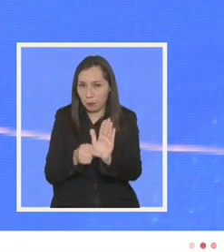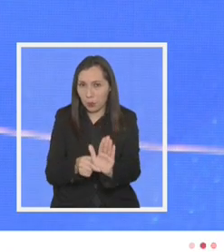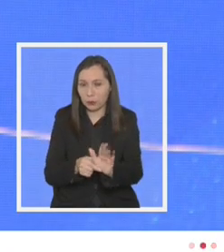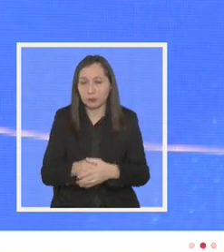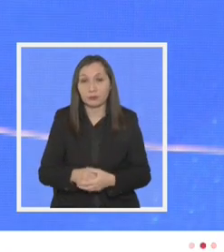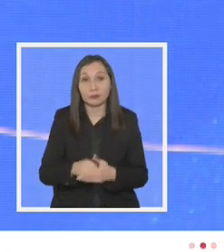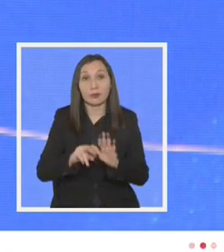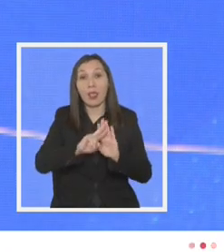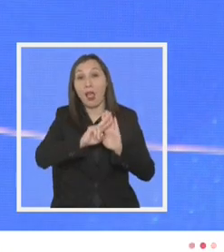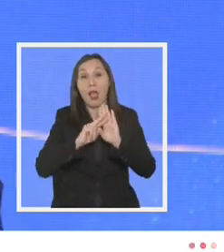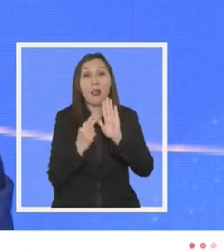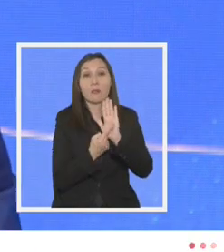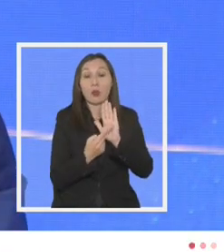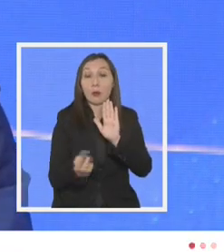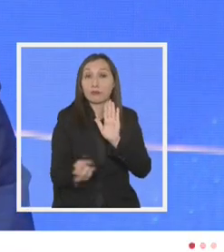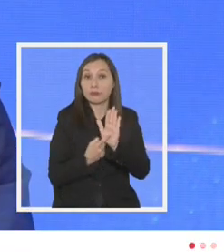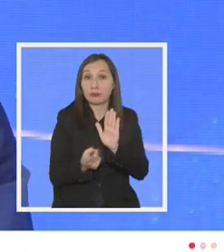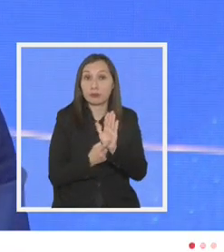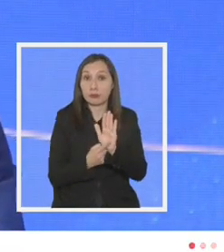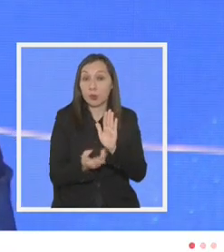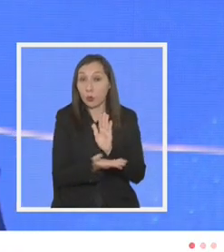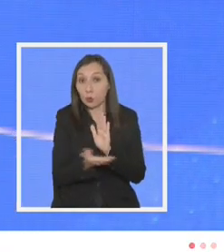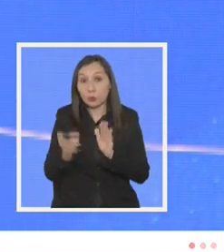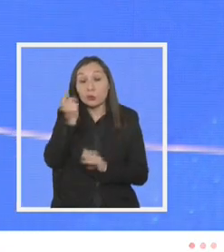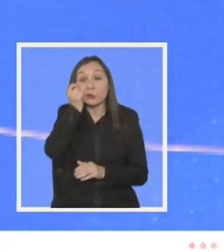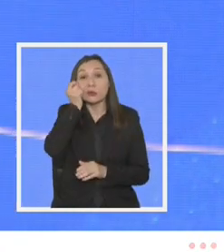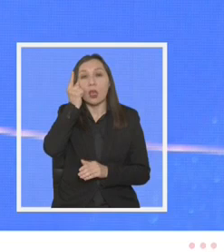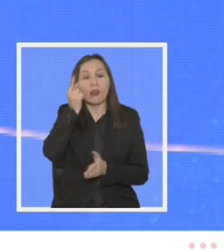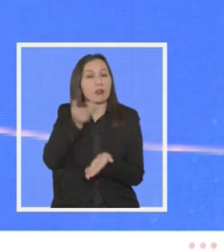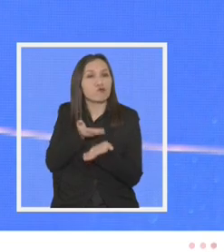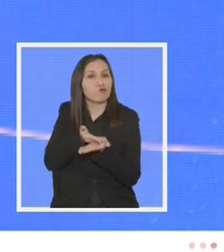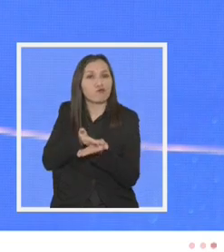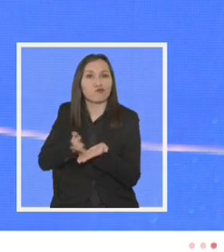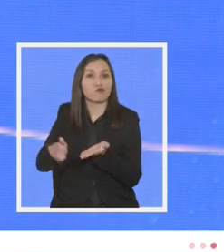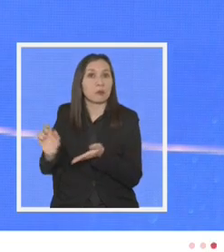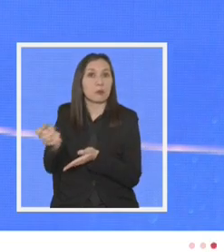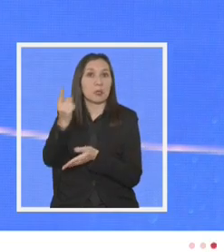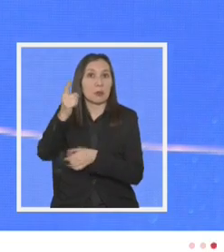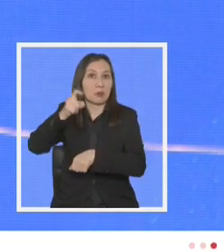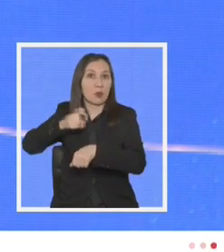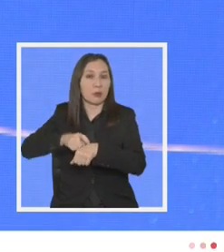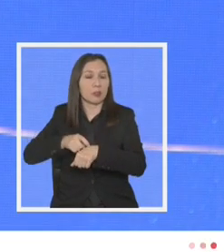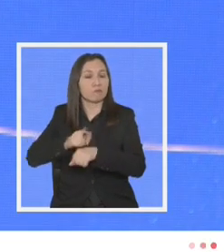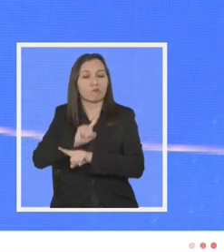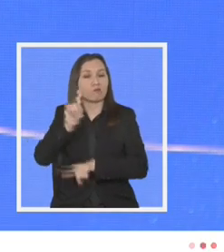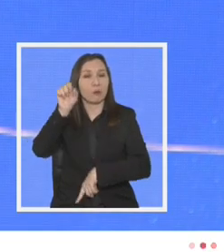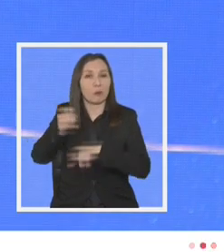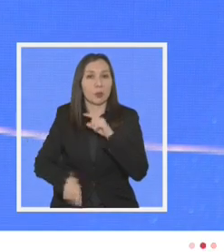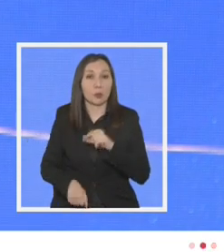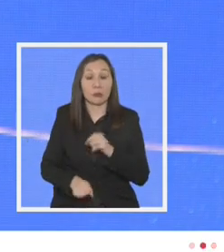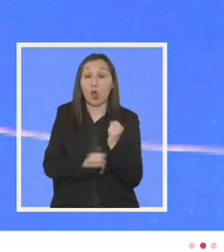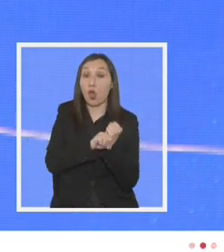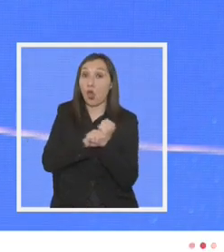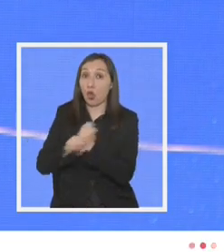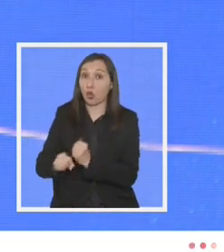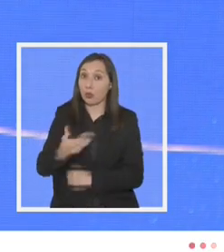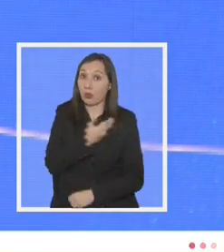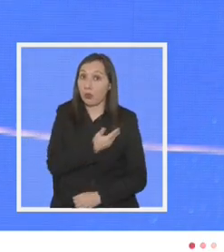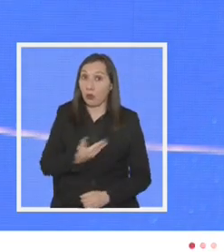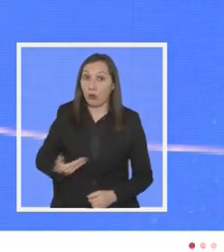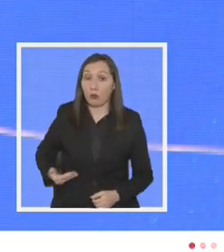la reforma tributaria como ustedes saben fue rechazada en una primera instancia y la oposición